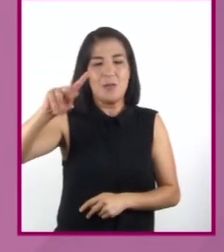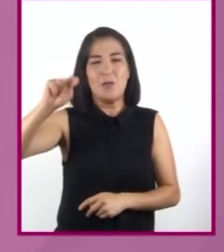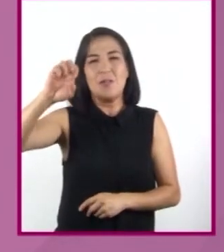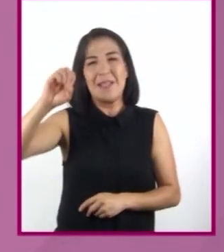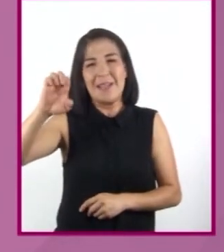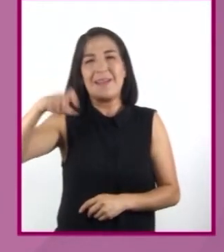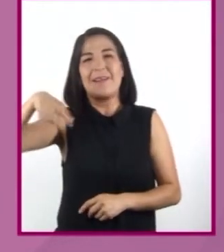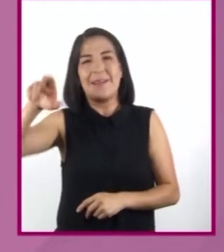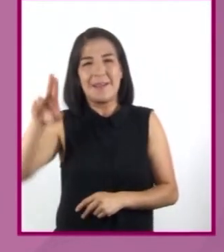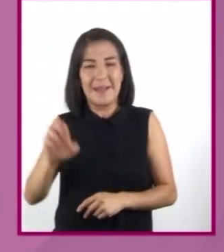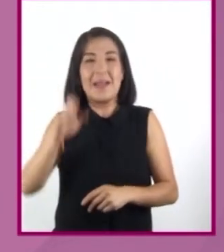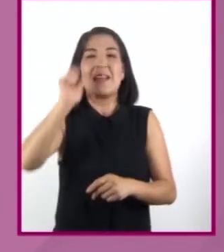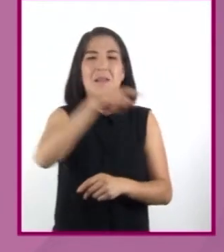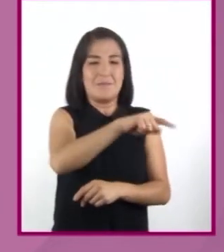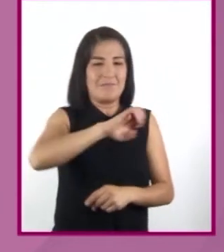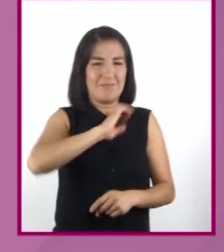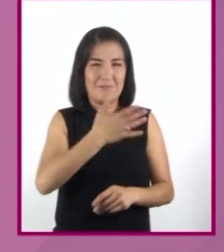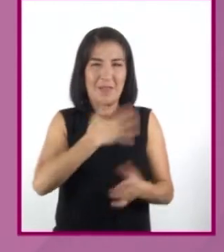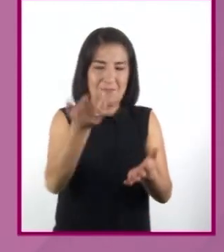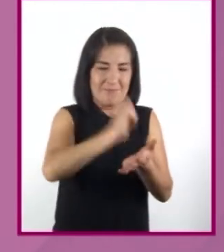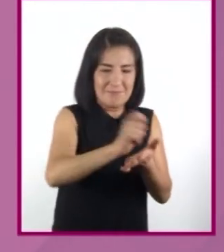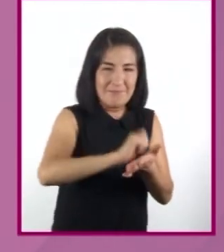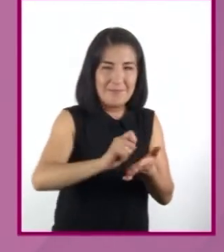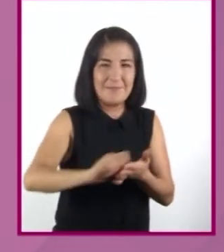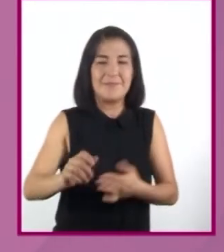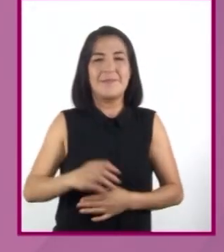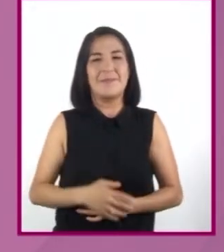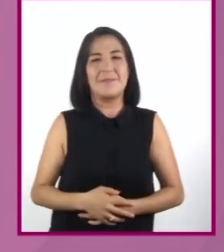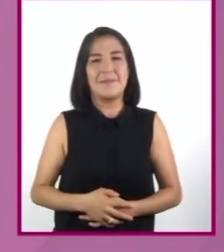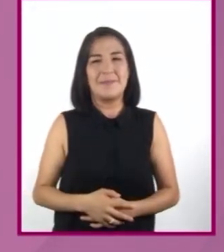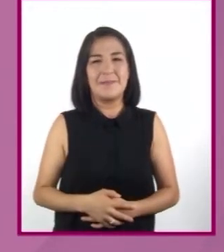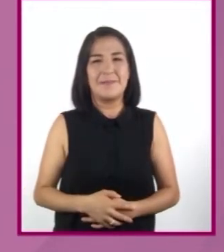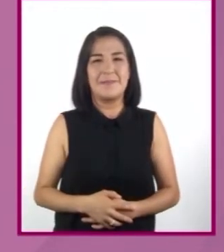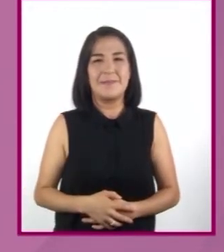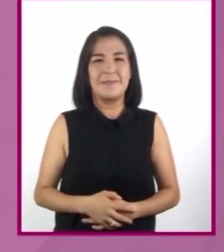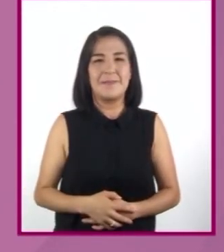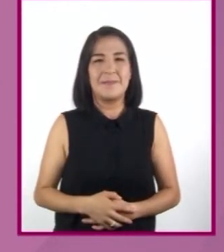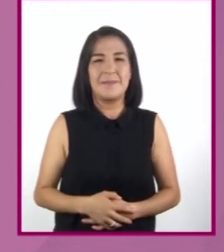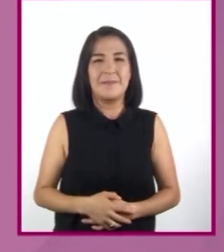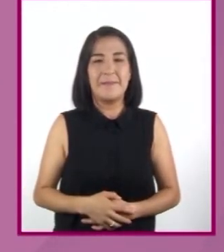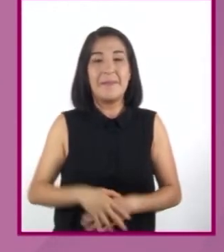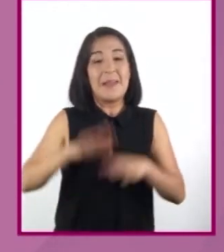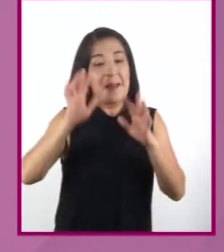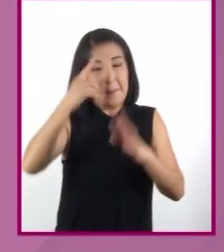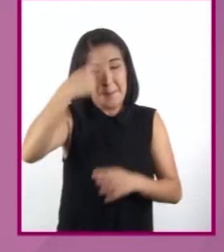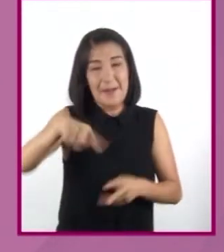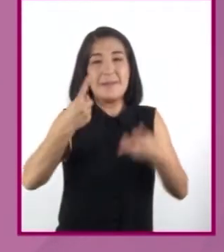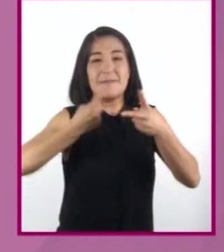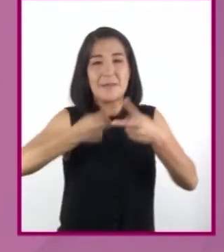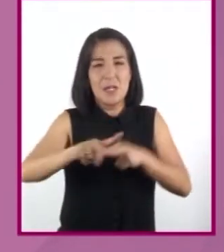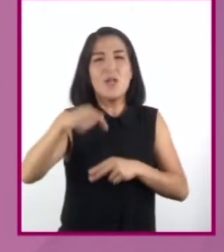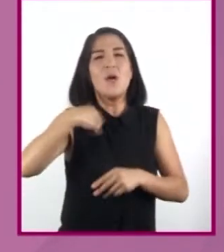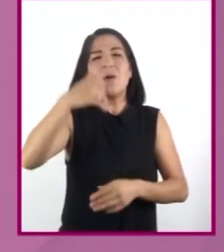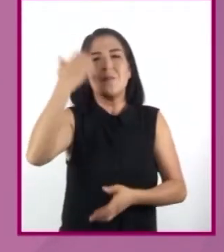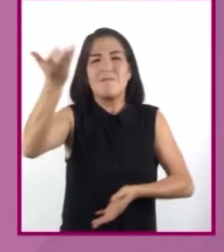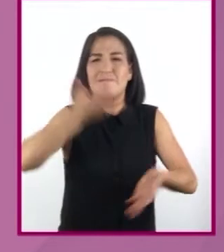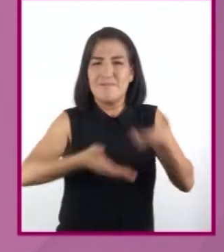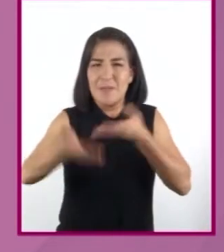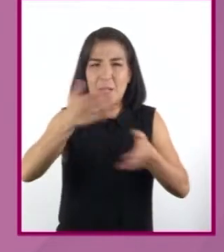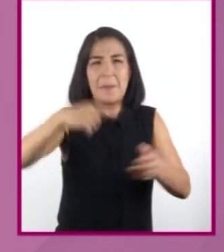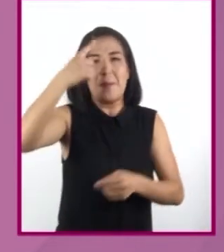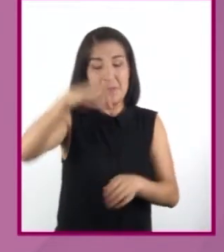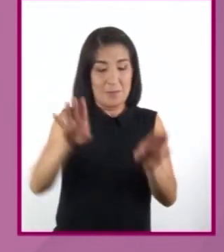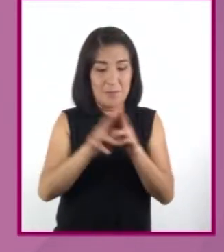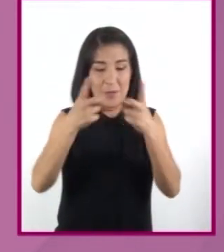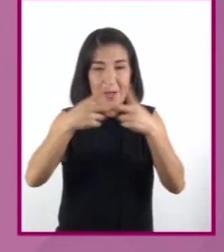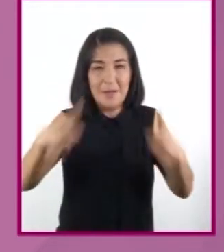escritor español Enrique Gaspar Irimbau. Para empezar, quiero compartirles que al